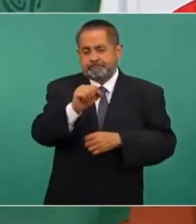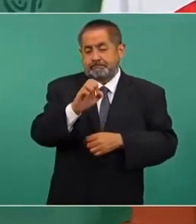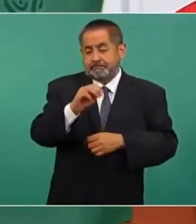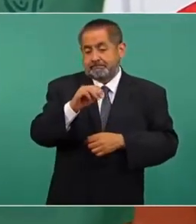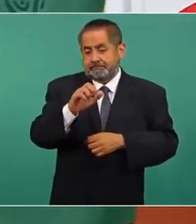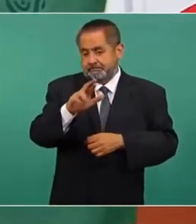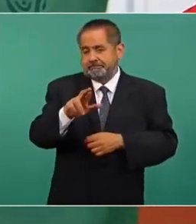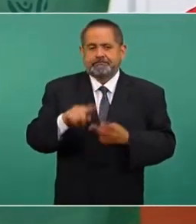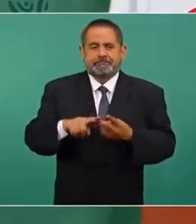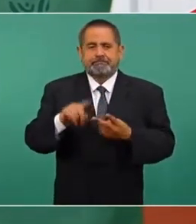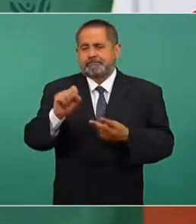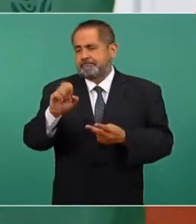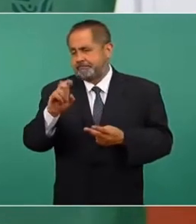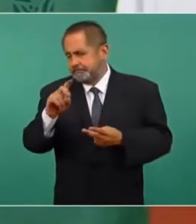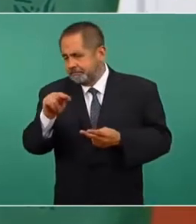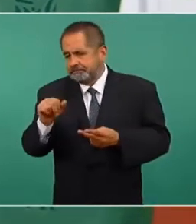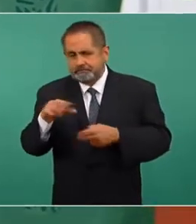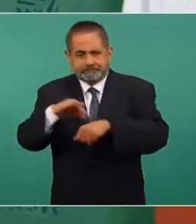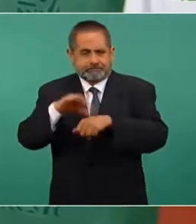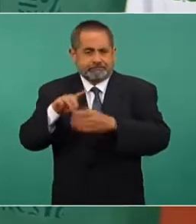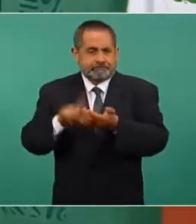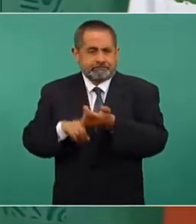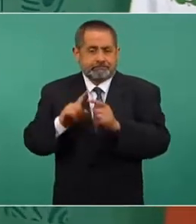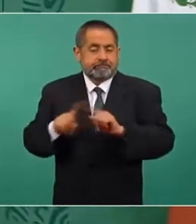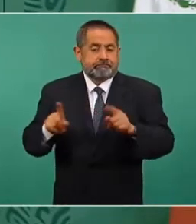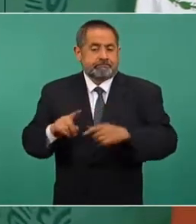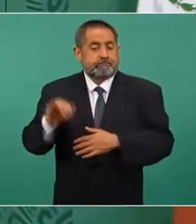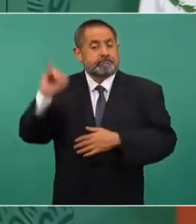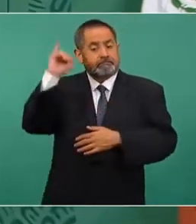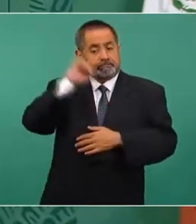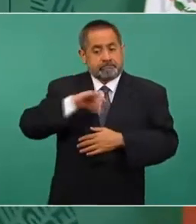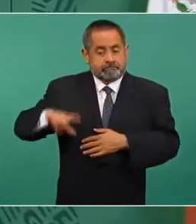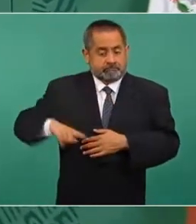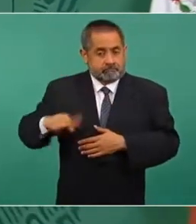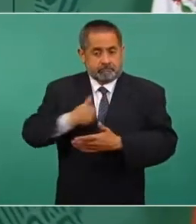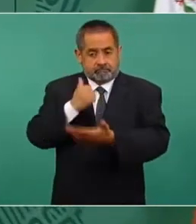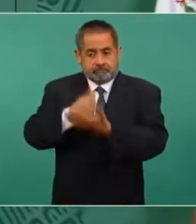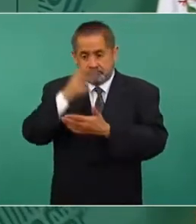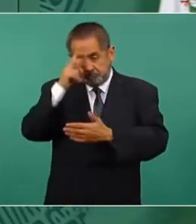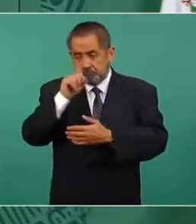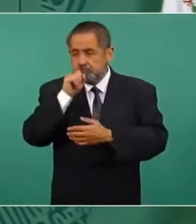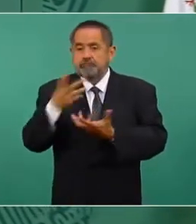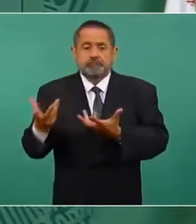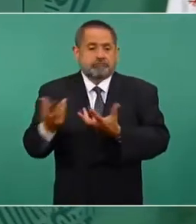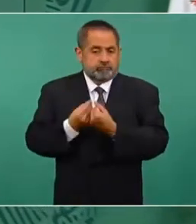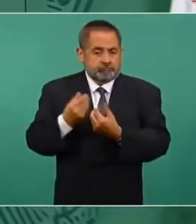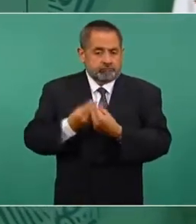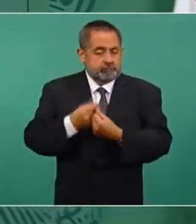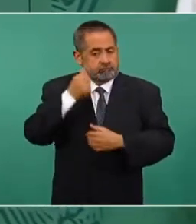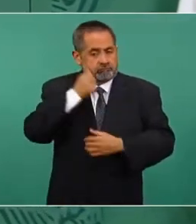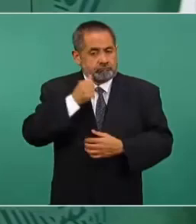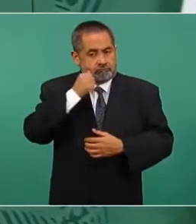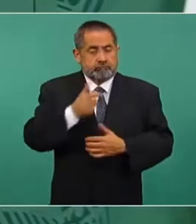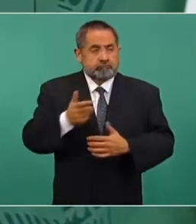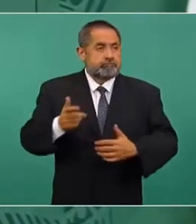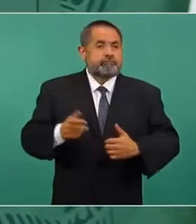Defensa, la jefa de gobierno nos acompaña en estas reuniones,